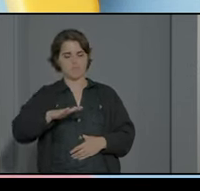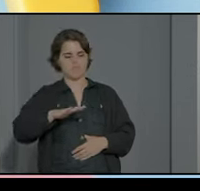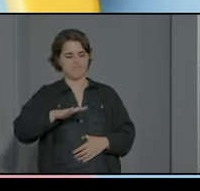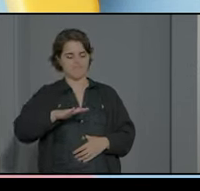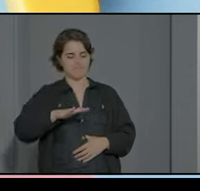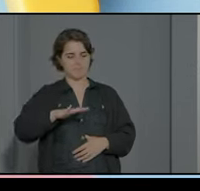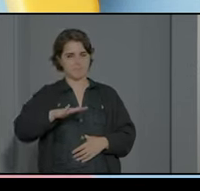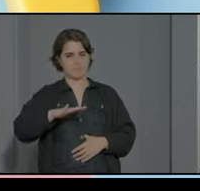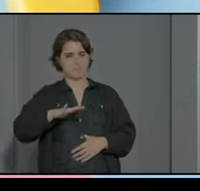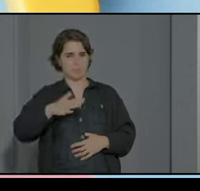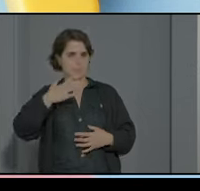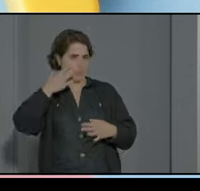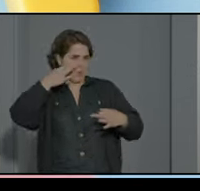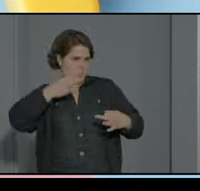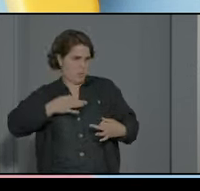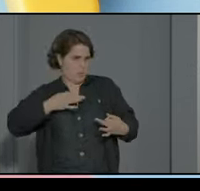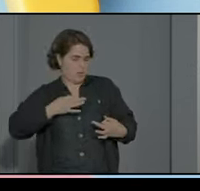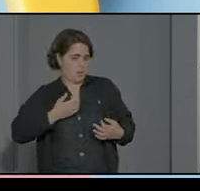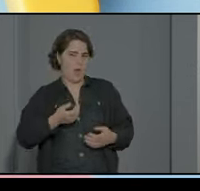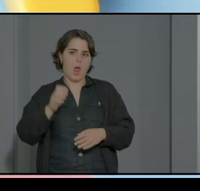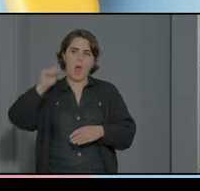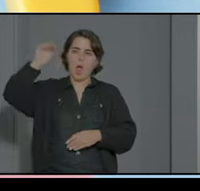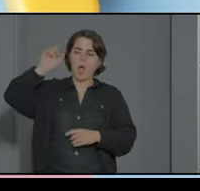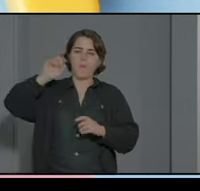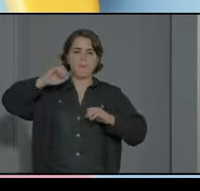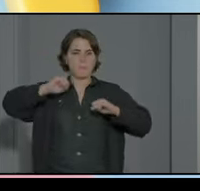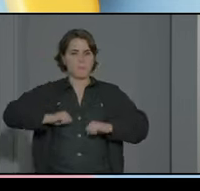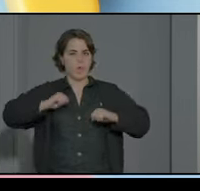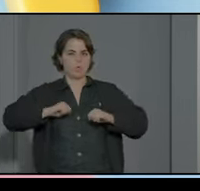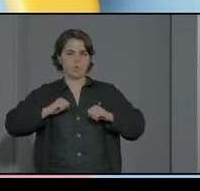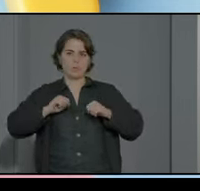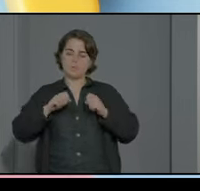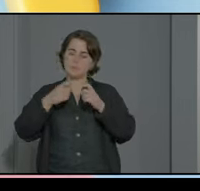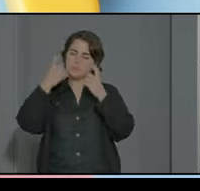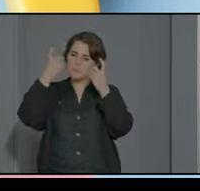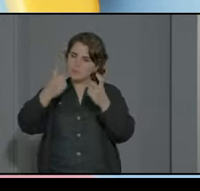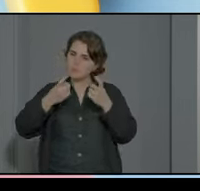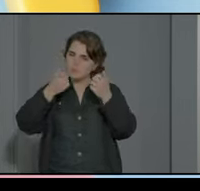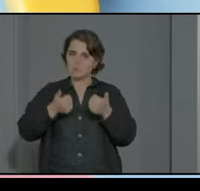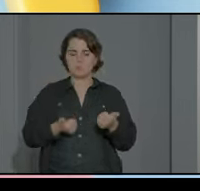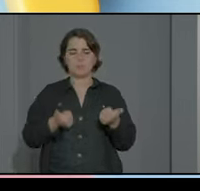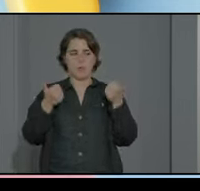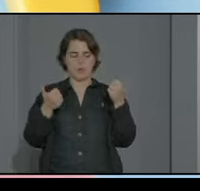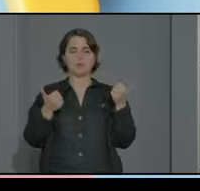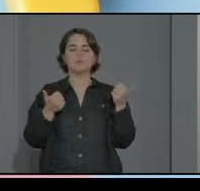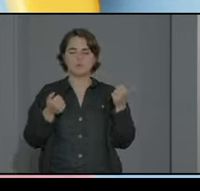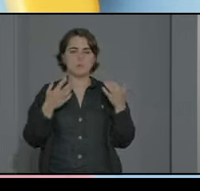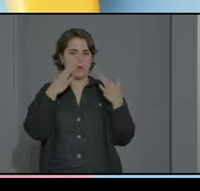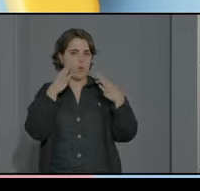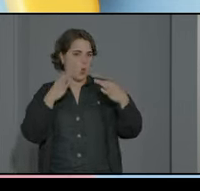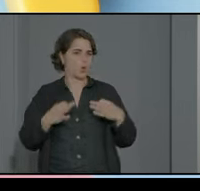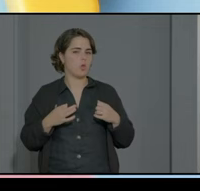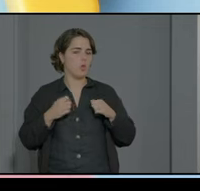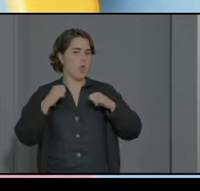esta obviedad con los adultos hay que hay que trabajarlo más ¿no? es evidente que los alumnos